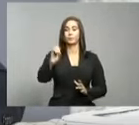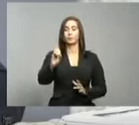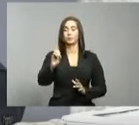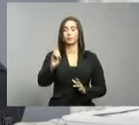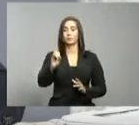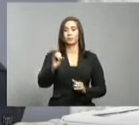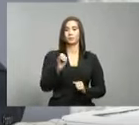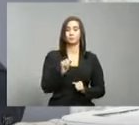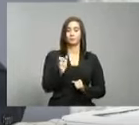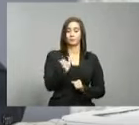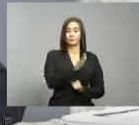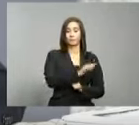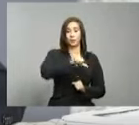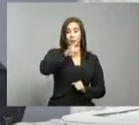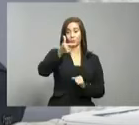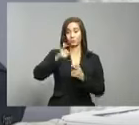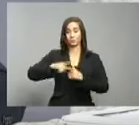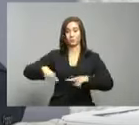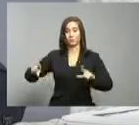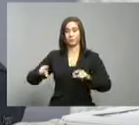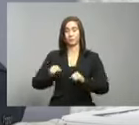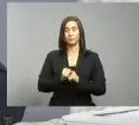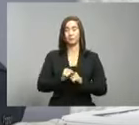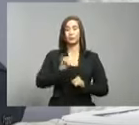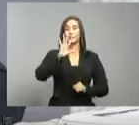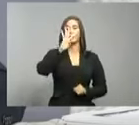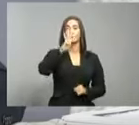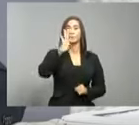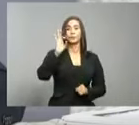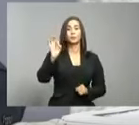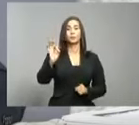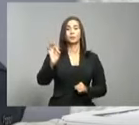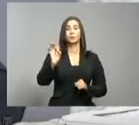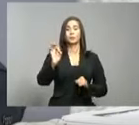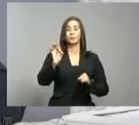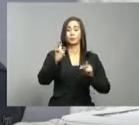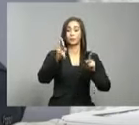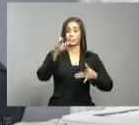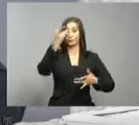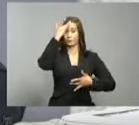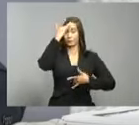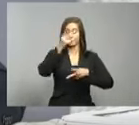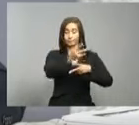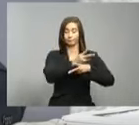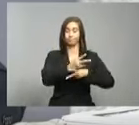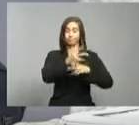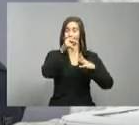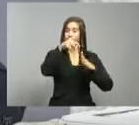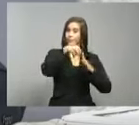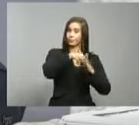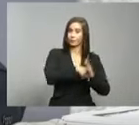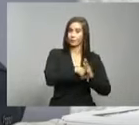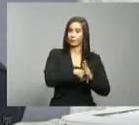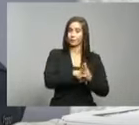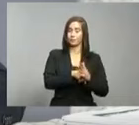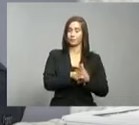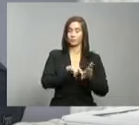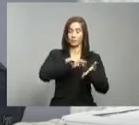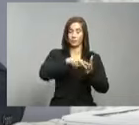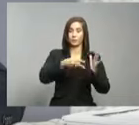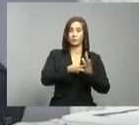disponible de camas y 49 en unidades de cuidados intensivos para un